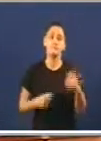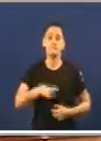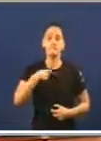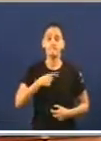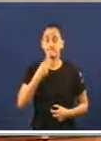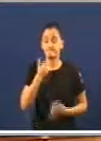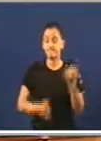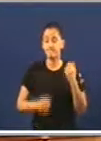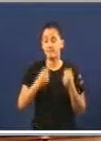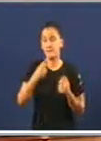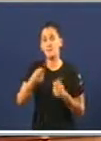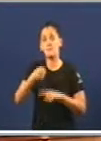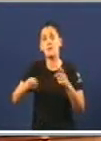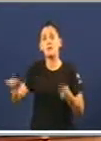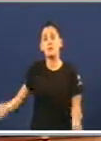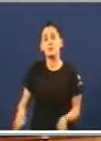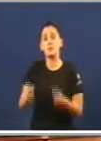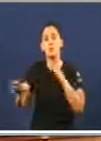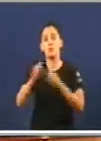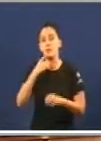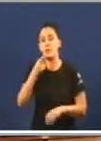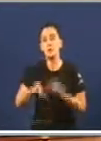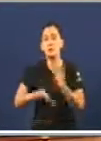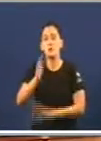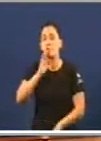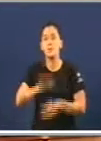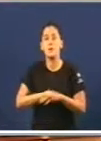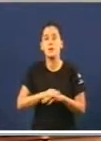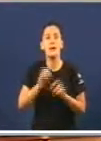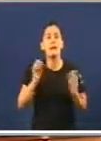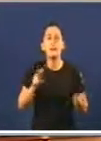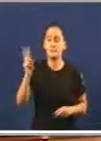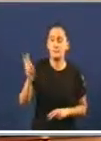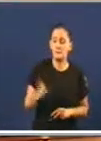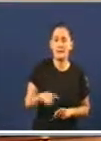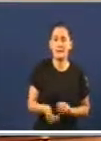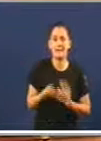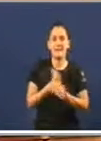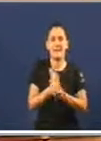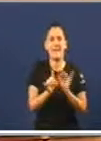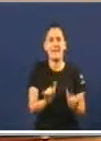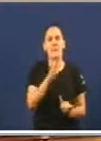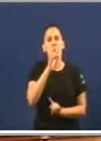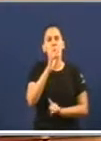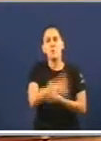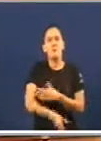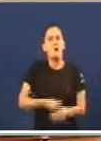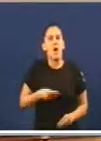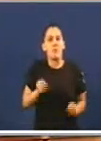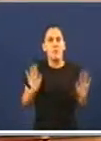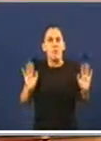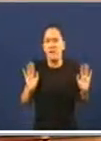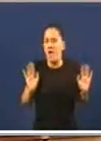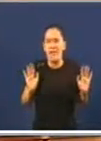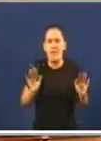dicirnos medios de comunicación que non hai a cumplir, sin vir a esta Cámara a dar ningún tipo de explicacións ou respeto,